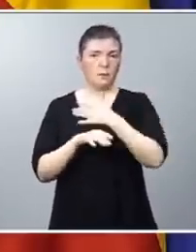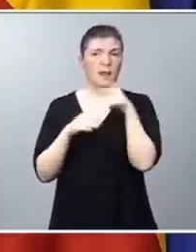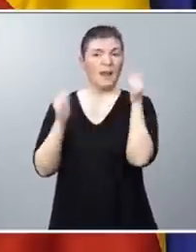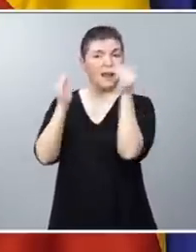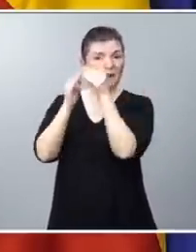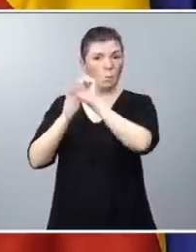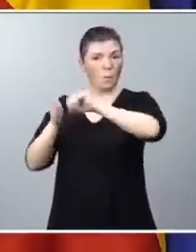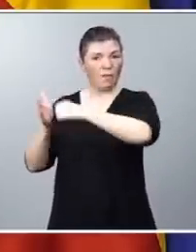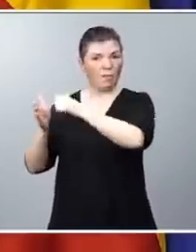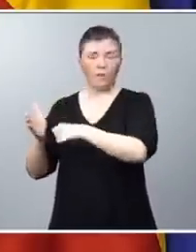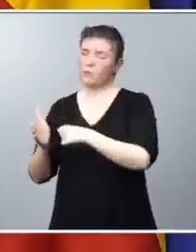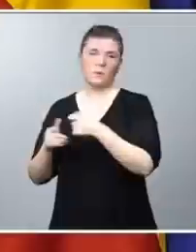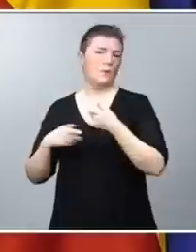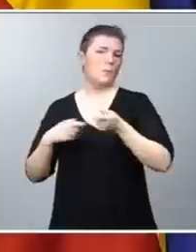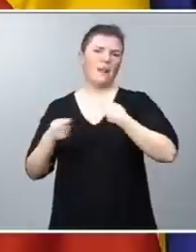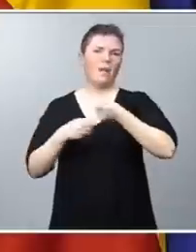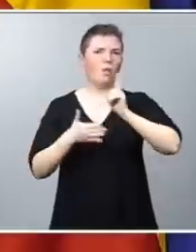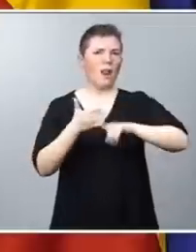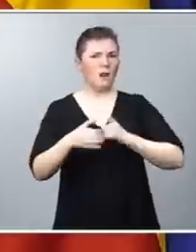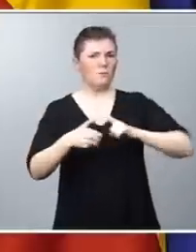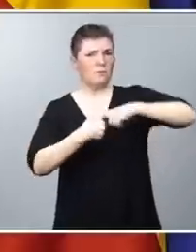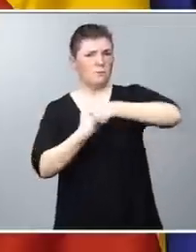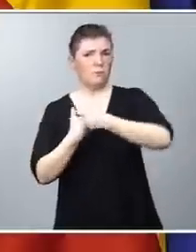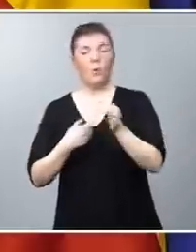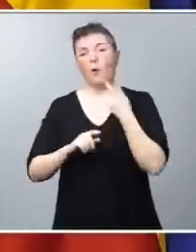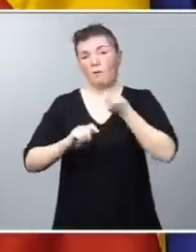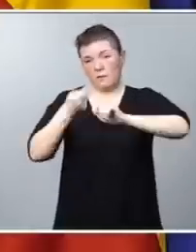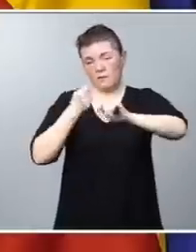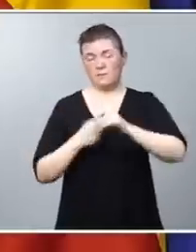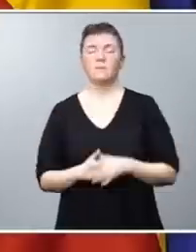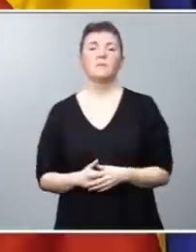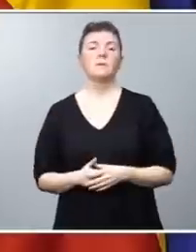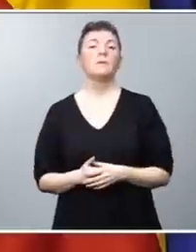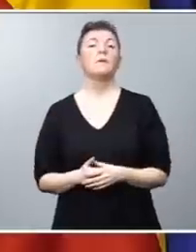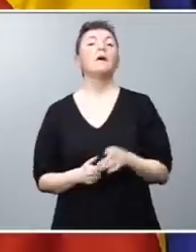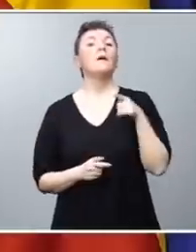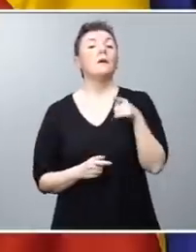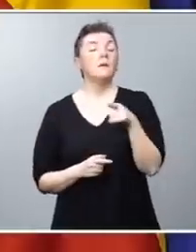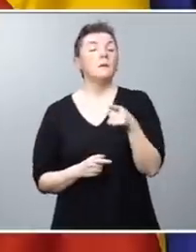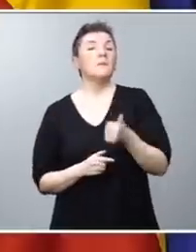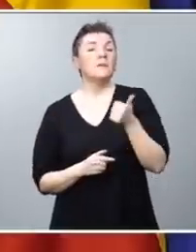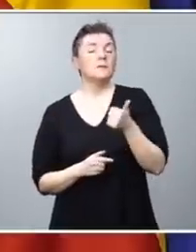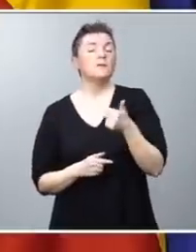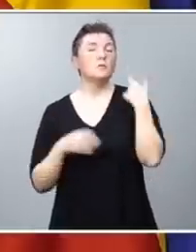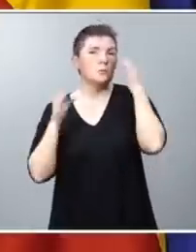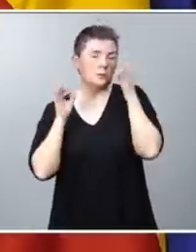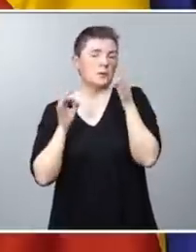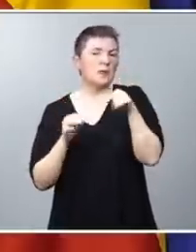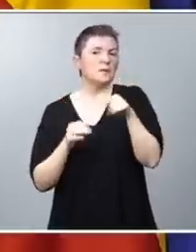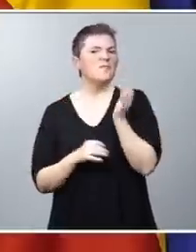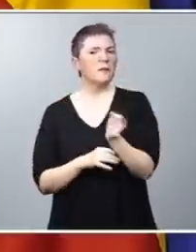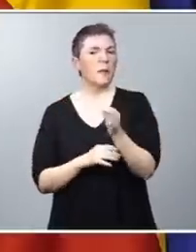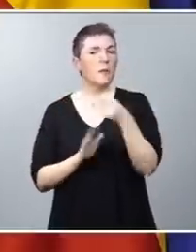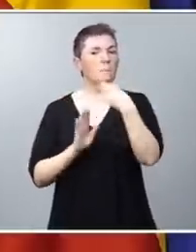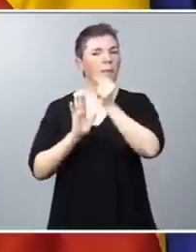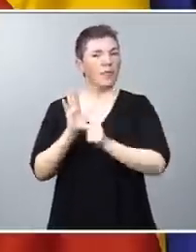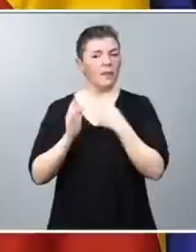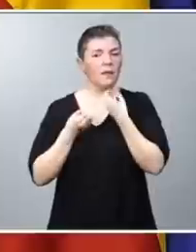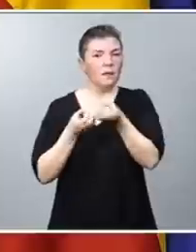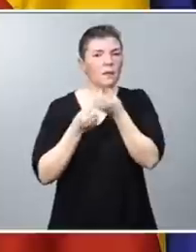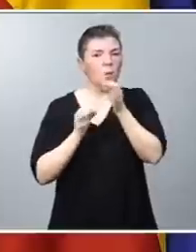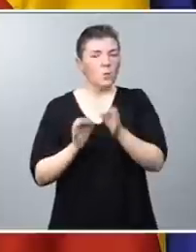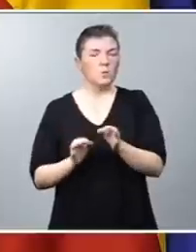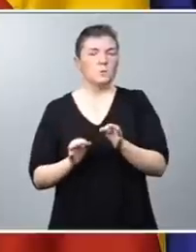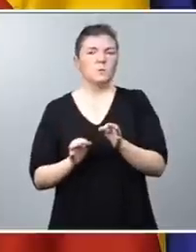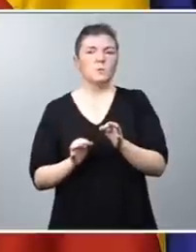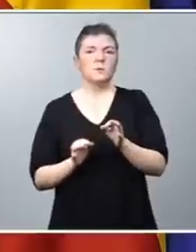al mercado del alquiler o a la venta. Y, sobre todo, creo que es verdad que las medidas que acabo de mencionar van, digamos, a